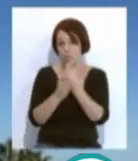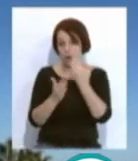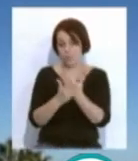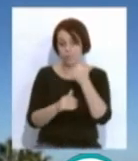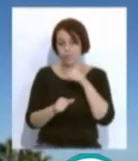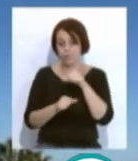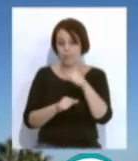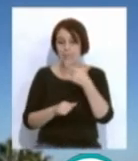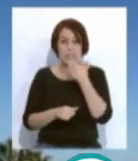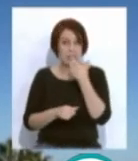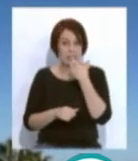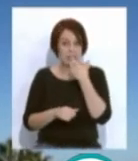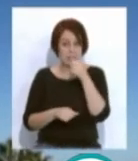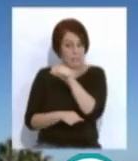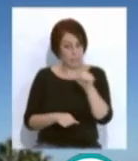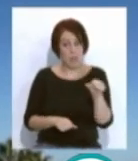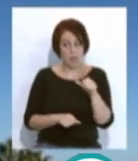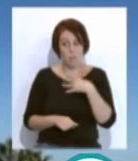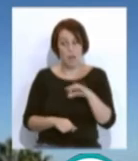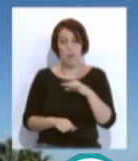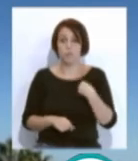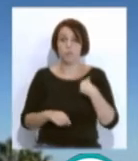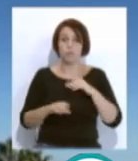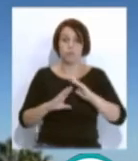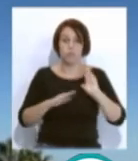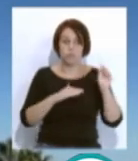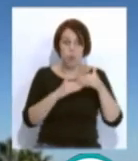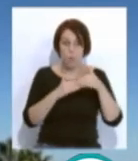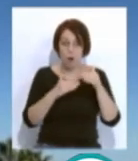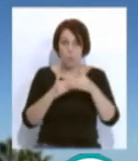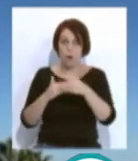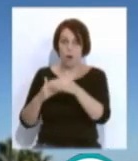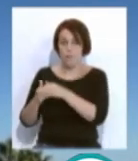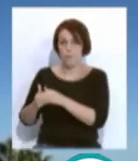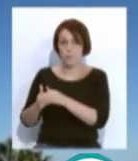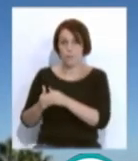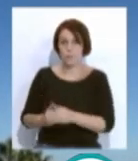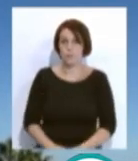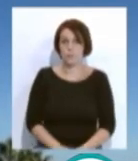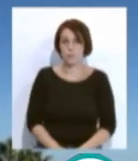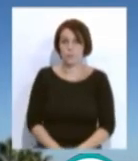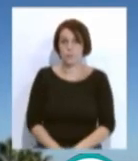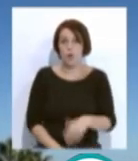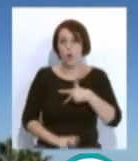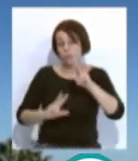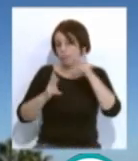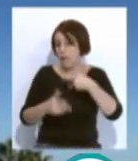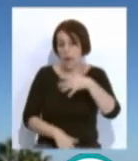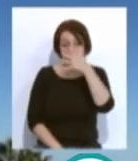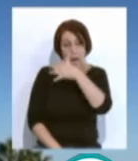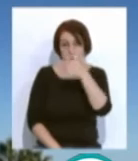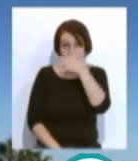si no esta semana, van a empezar ya masivamente a cerrar sus hoteles. De momento, los hoteles en Jerez